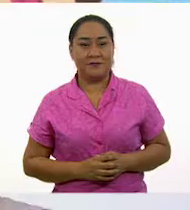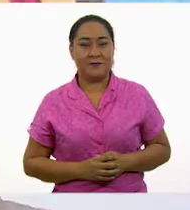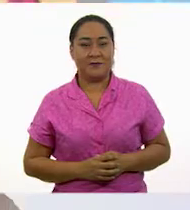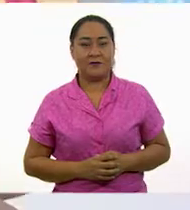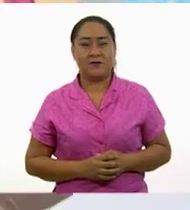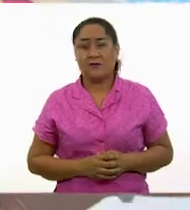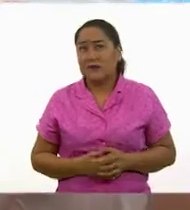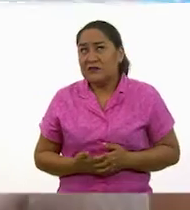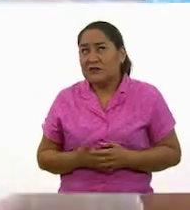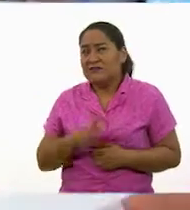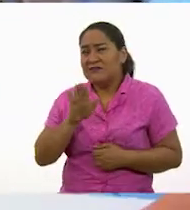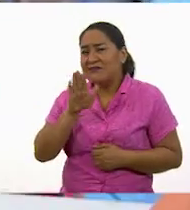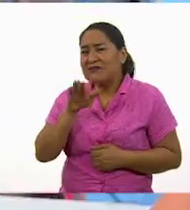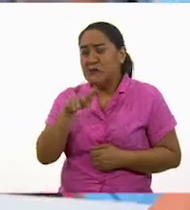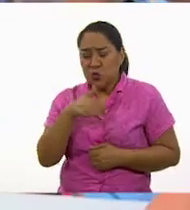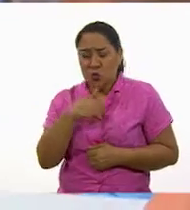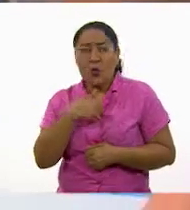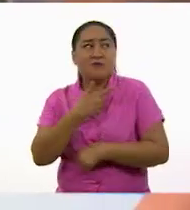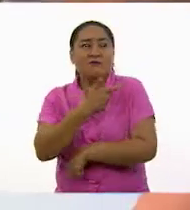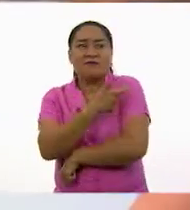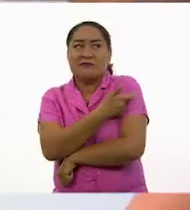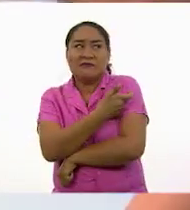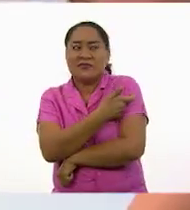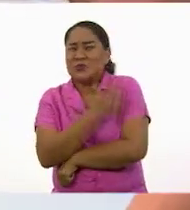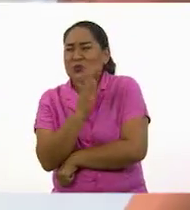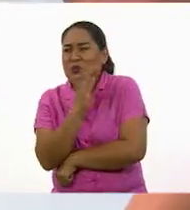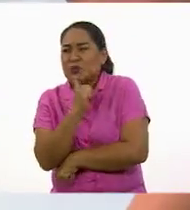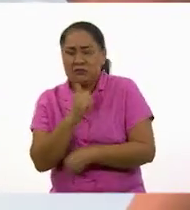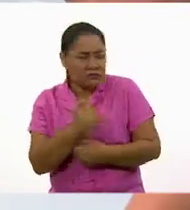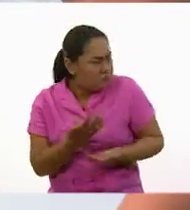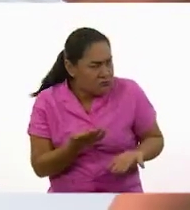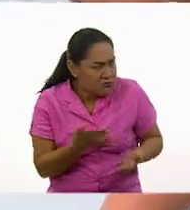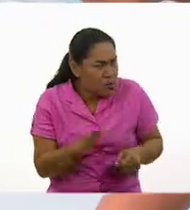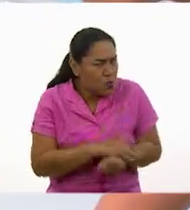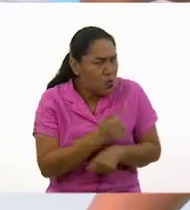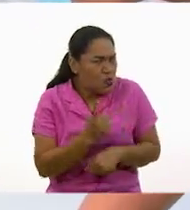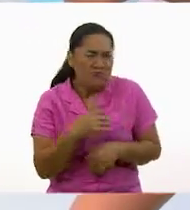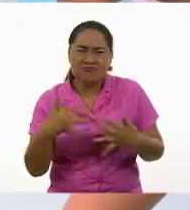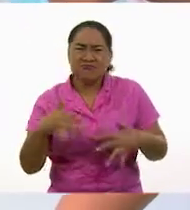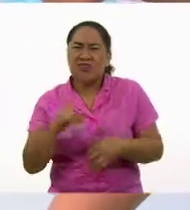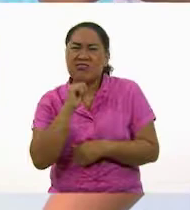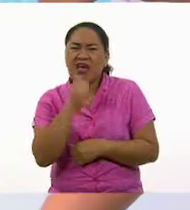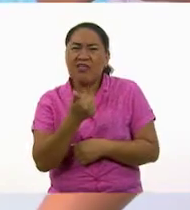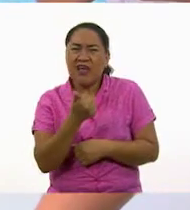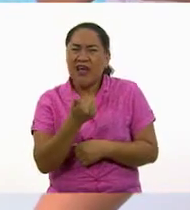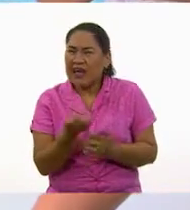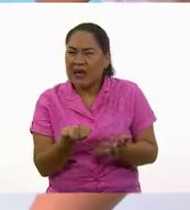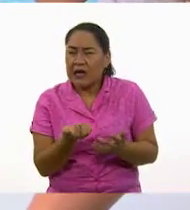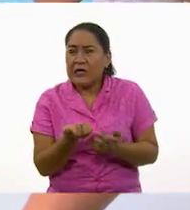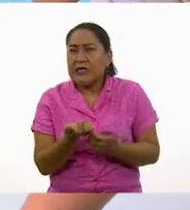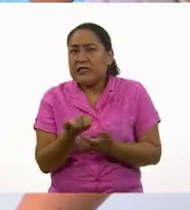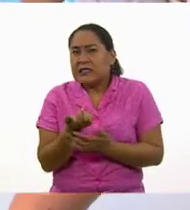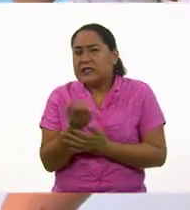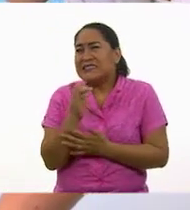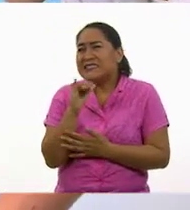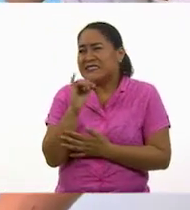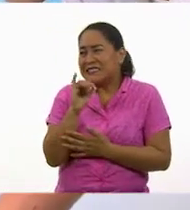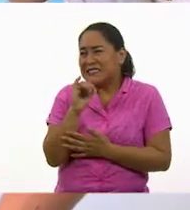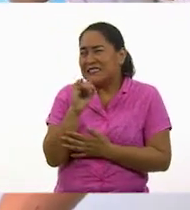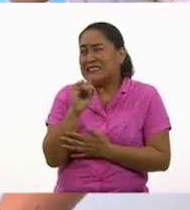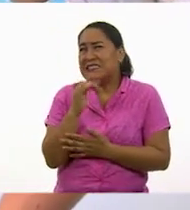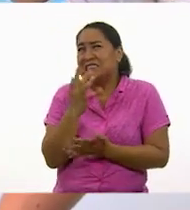Oiga, yo no me puedo vacunar. ¿Cómo de que no? Si no duele nada. Sí, pero